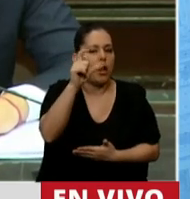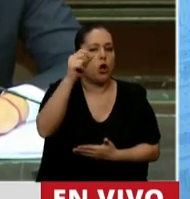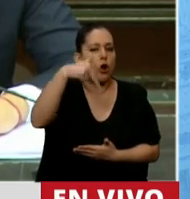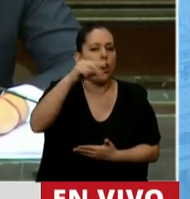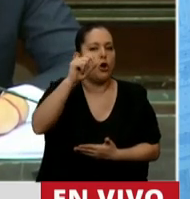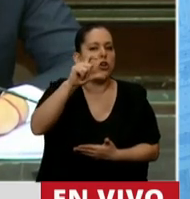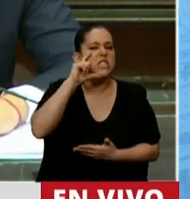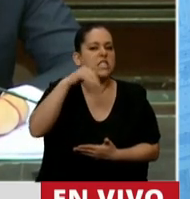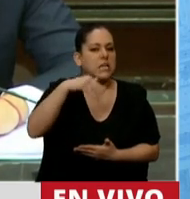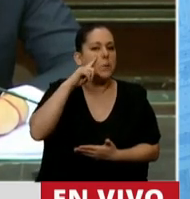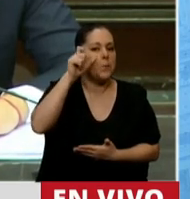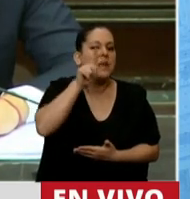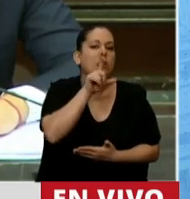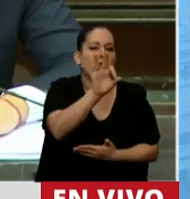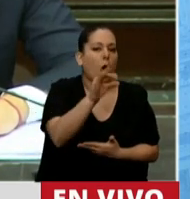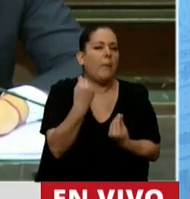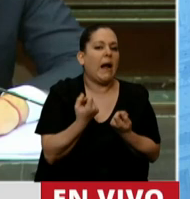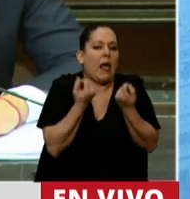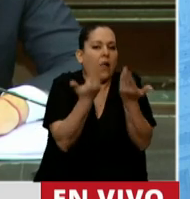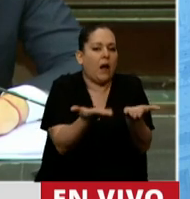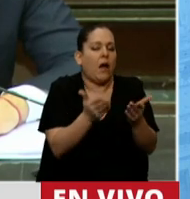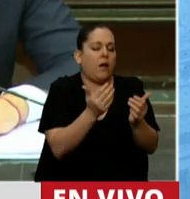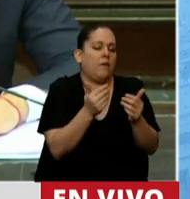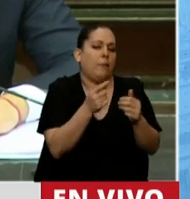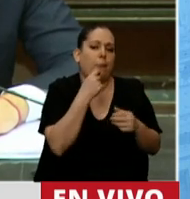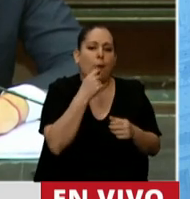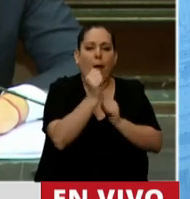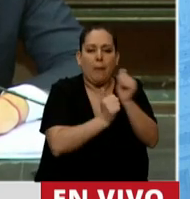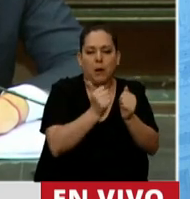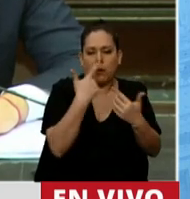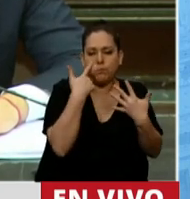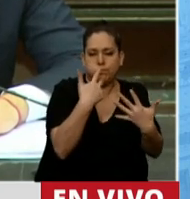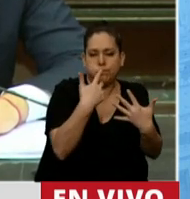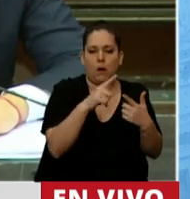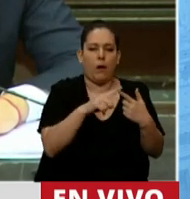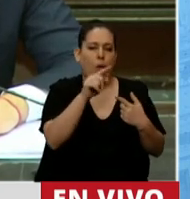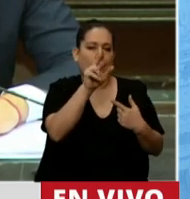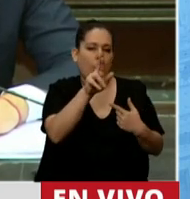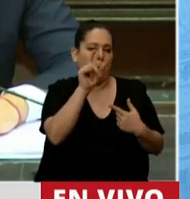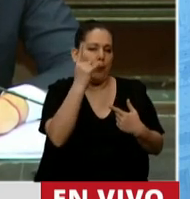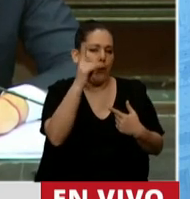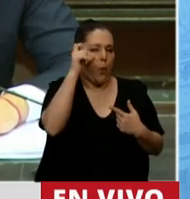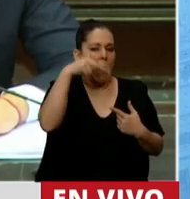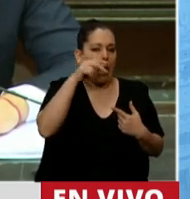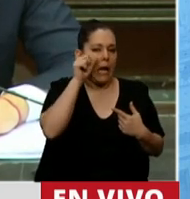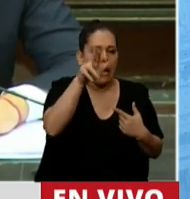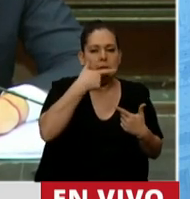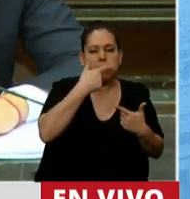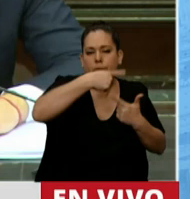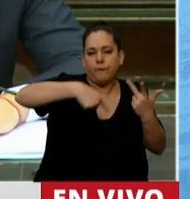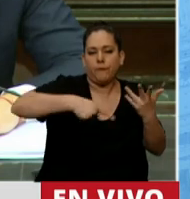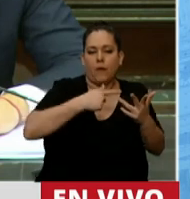para darle beneficios a las empresas de Marcos Galperin, a las empresas de Alberto Ruemmers, porque le